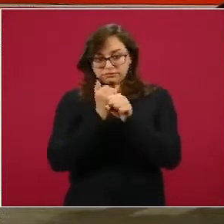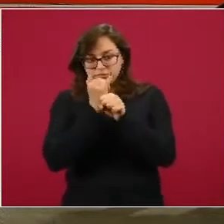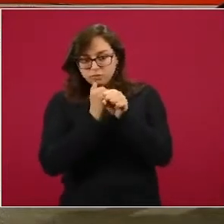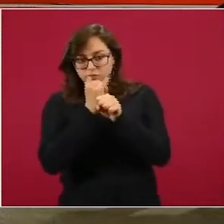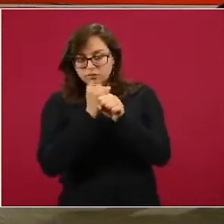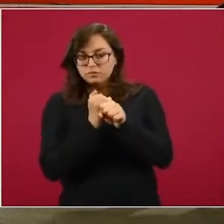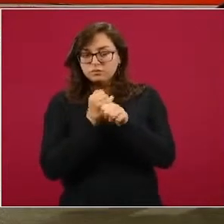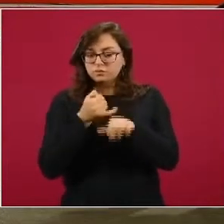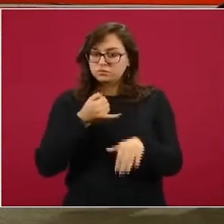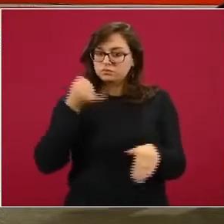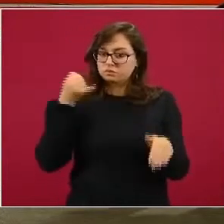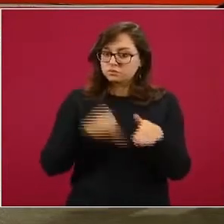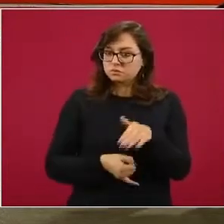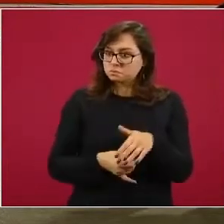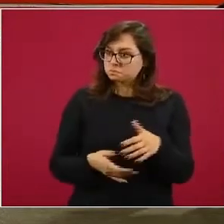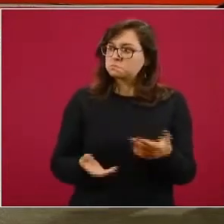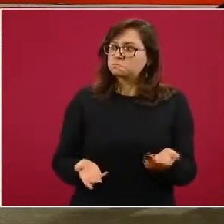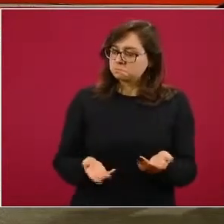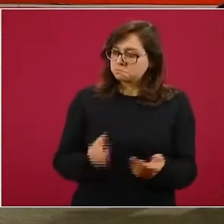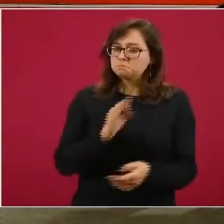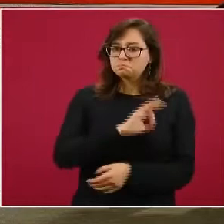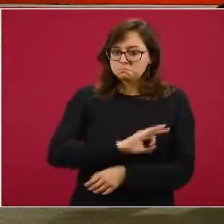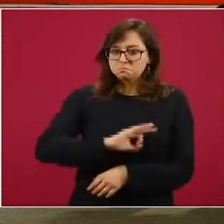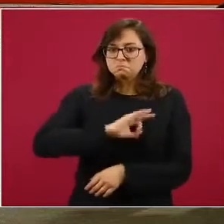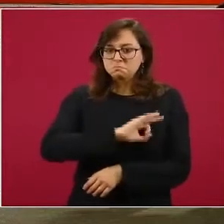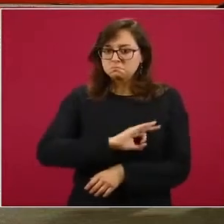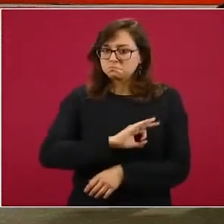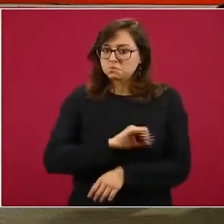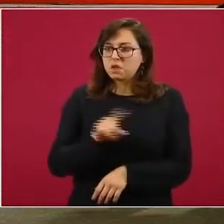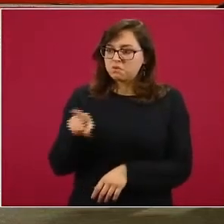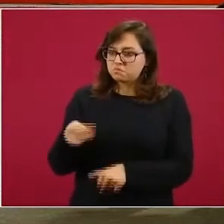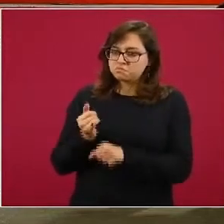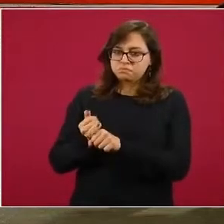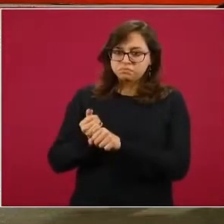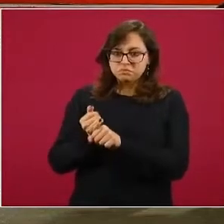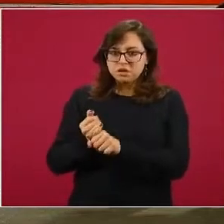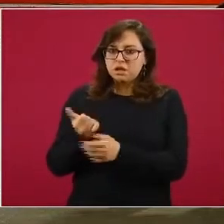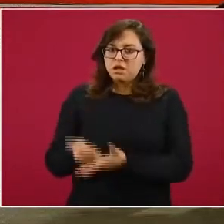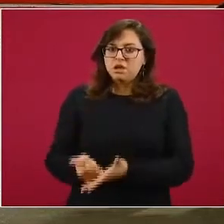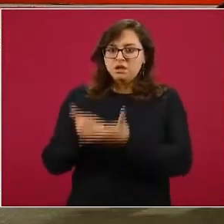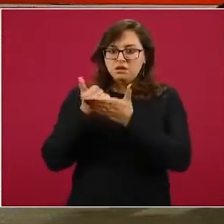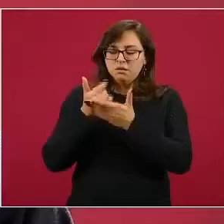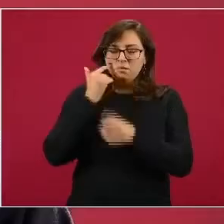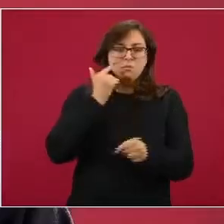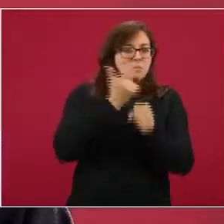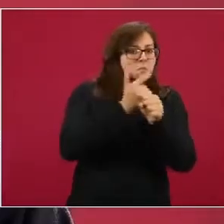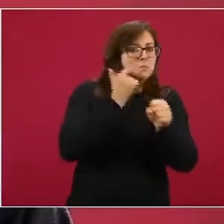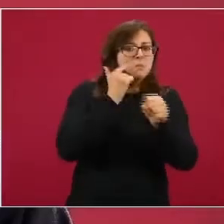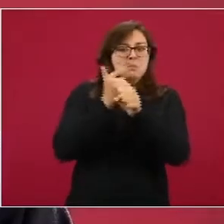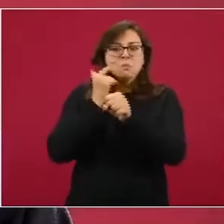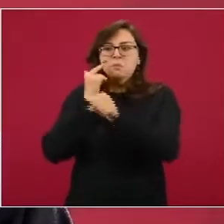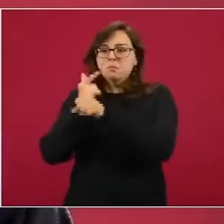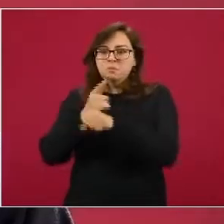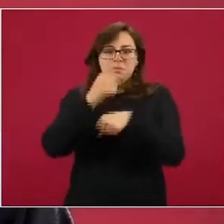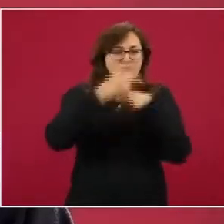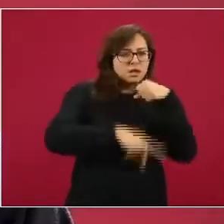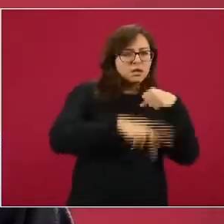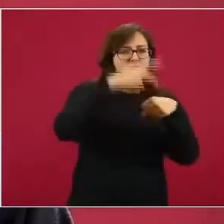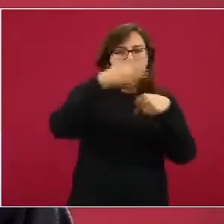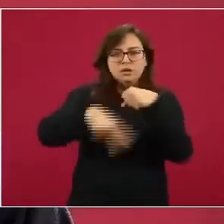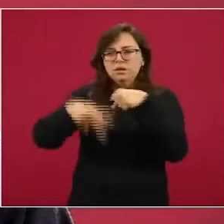investigación que le felicito, ha venido haciendo y nos ha ayudado mucho a identificar alertas sobre situaciones anómalas,